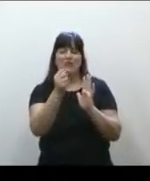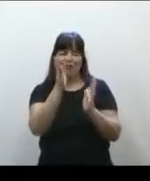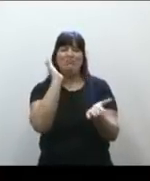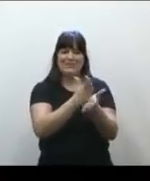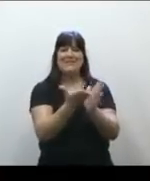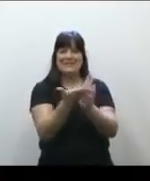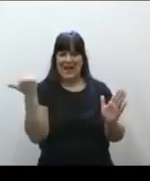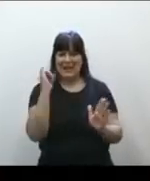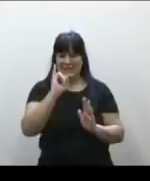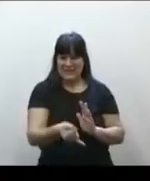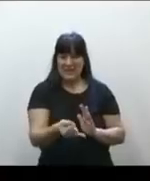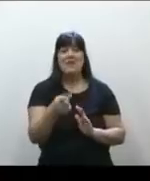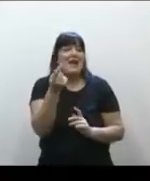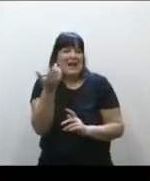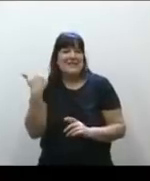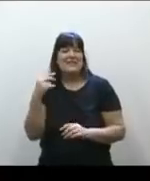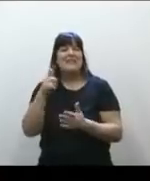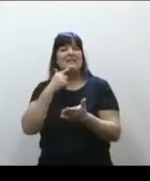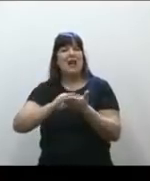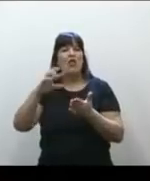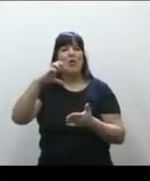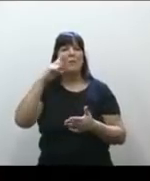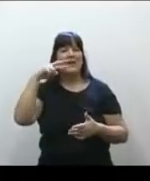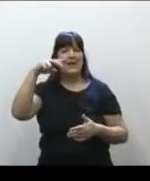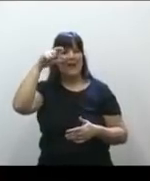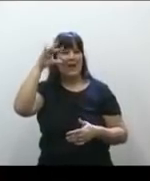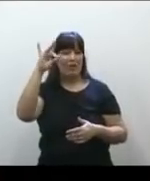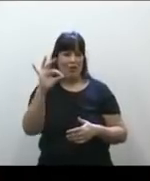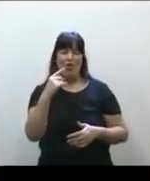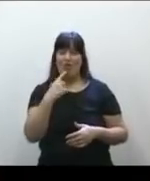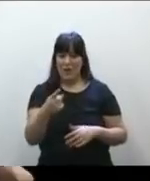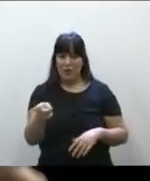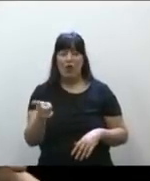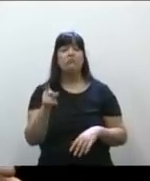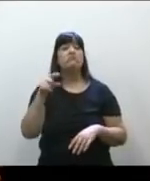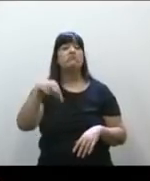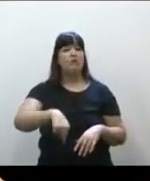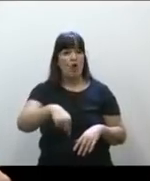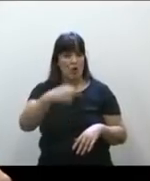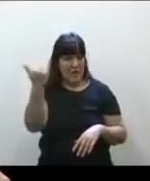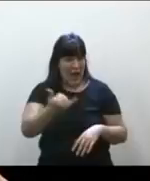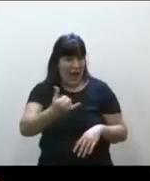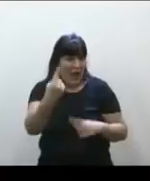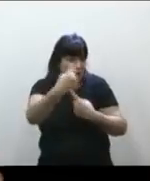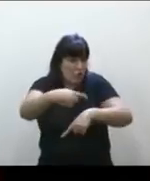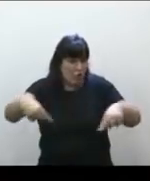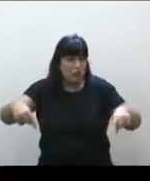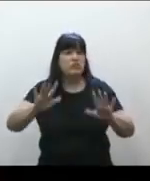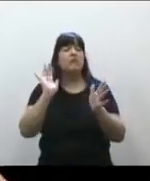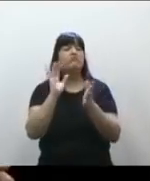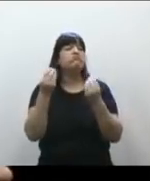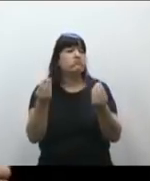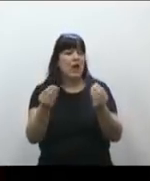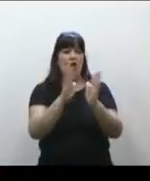el senador Pinedo recién. Pasamos de lo que hoy tenemos, un código